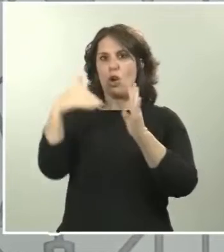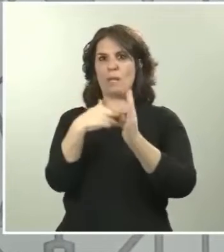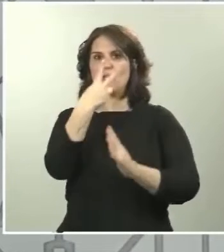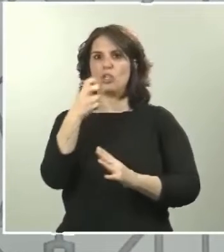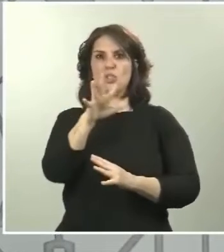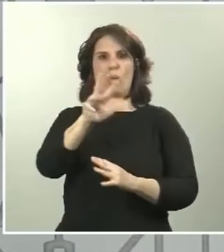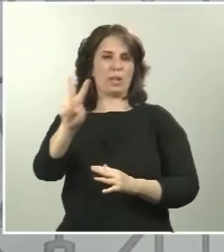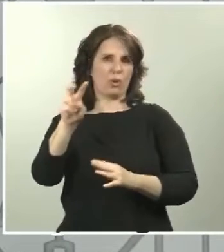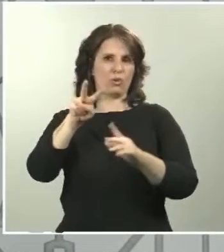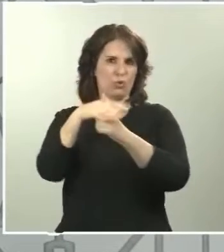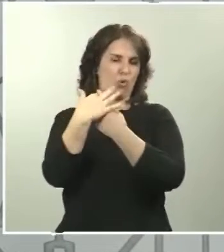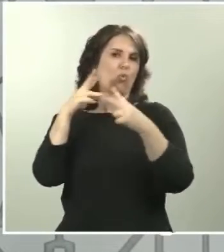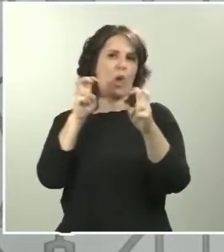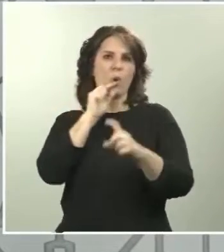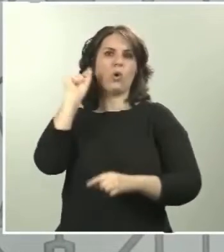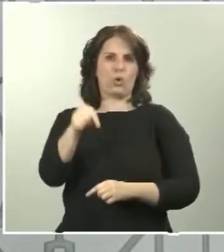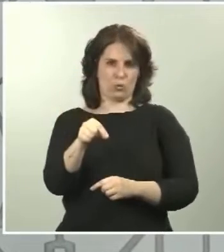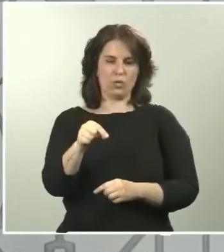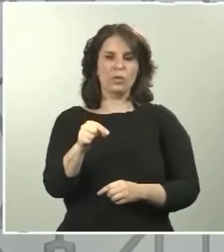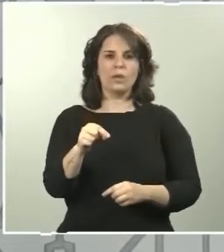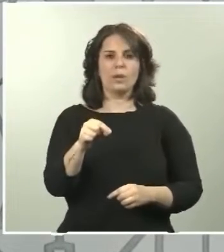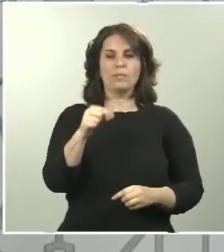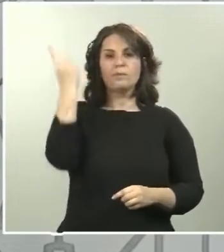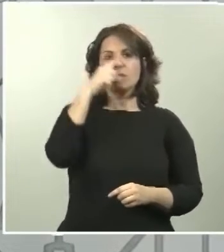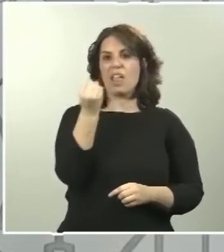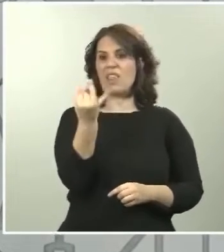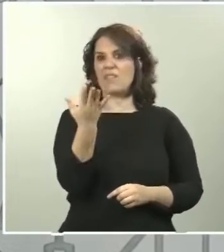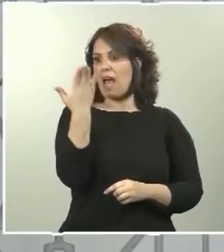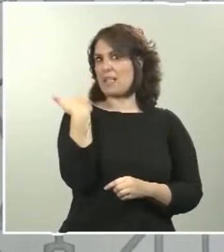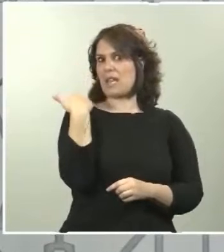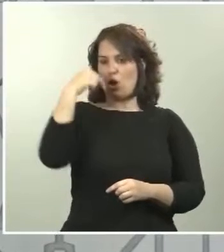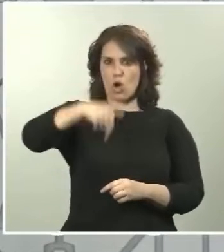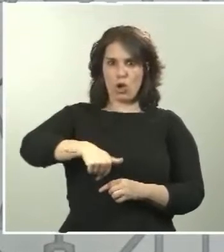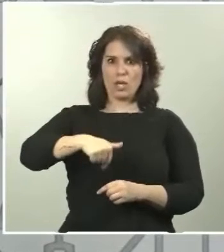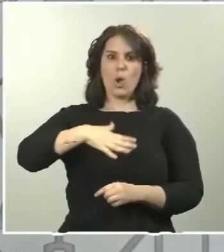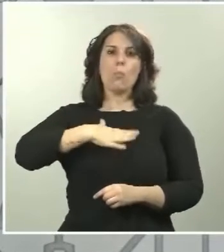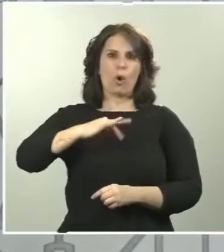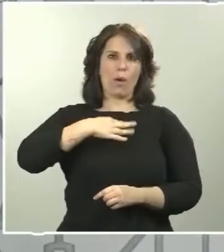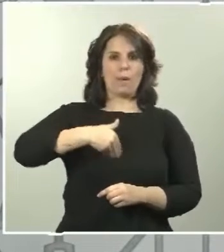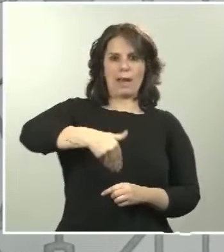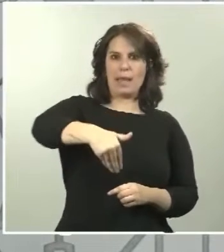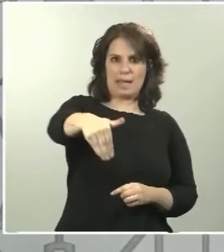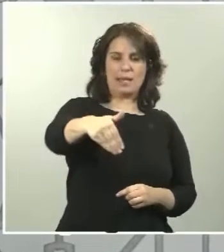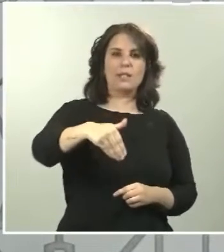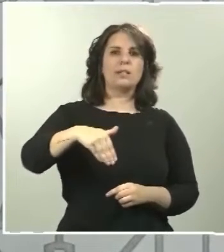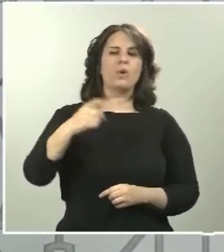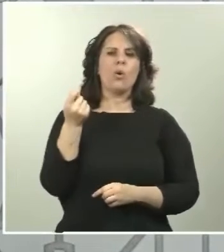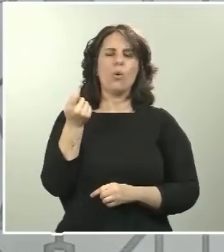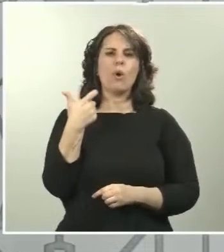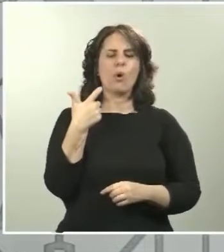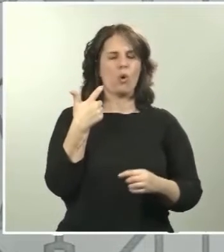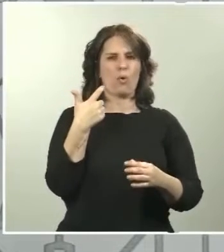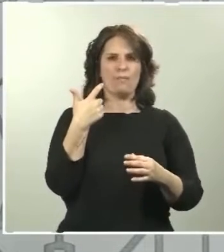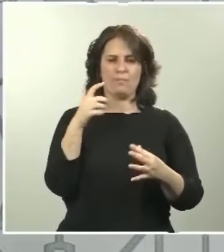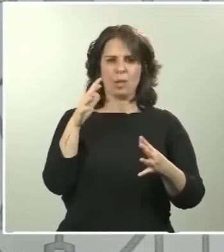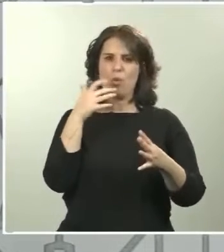Saben que estas cifras entre ayer, hoy y probablemente los próximos días están un poco distorsionadas por la introducción